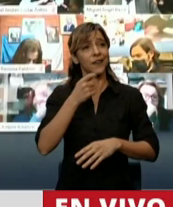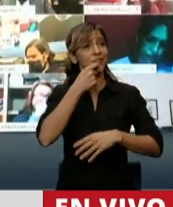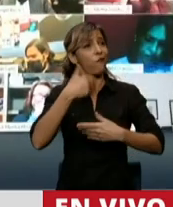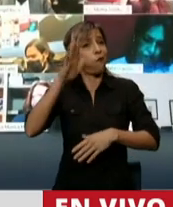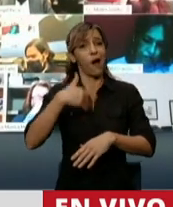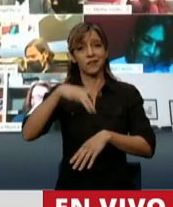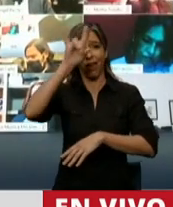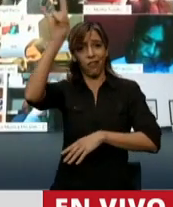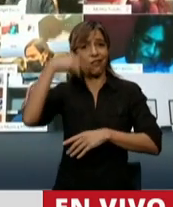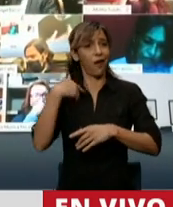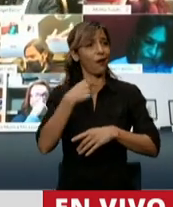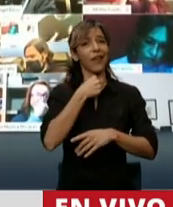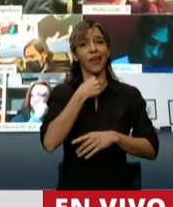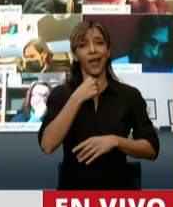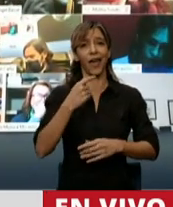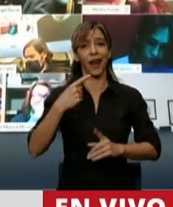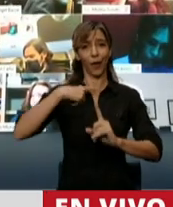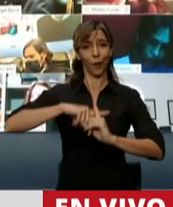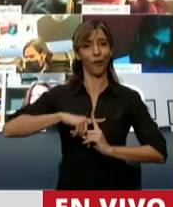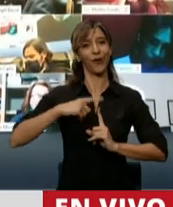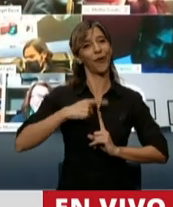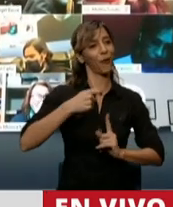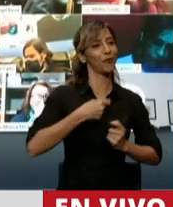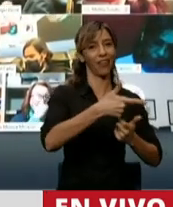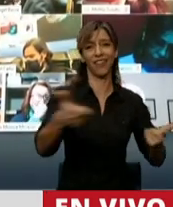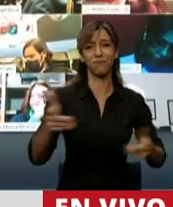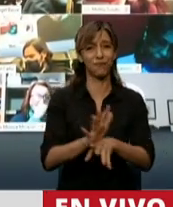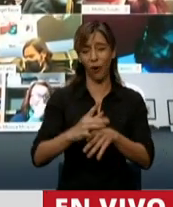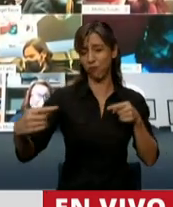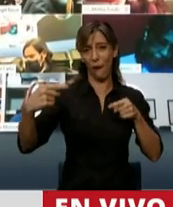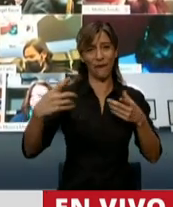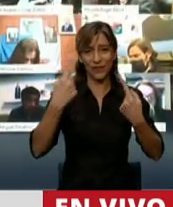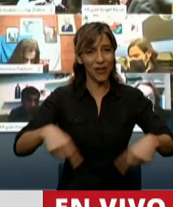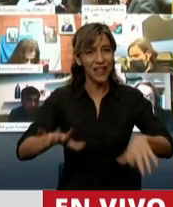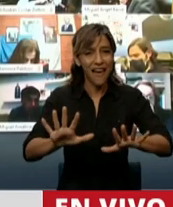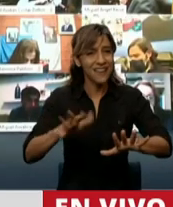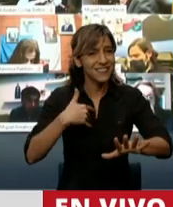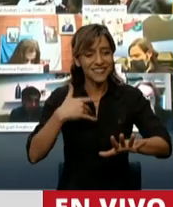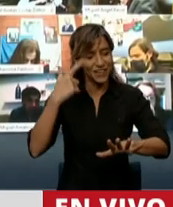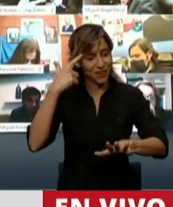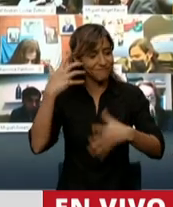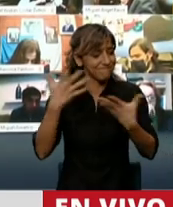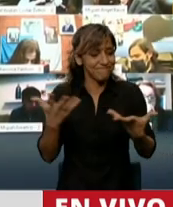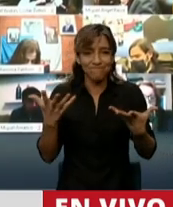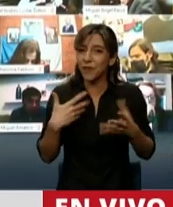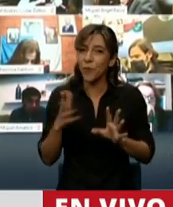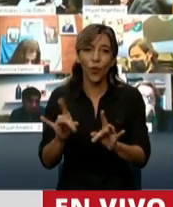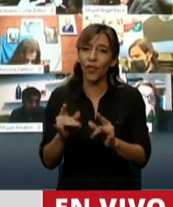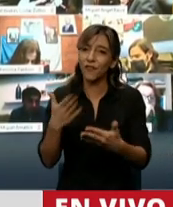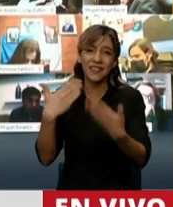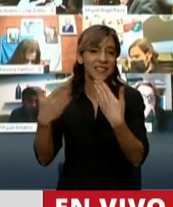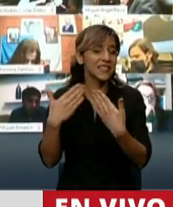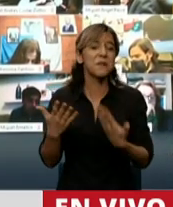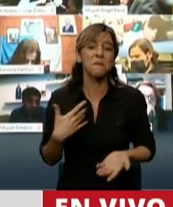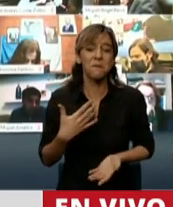terminar diciéndole a todos los argentinos que de esta, como dijo la diputada anteriormente, salimos todos